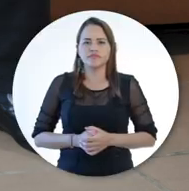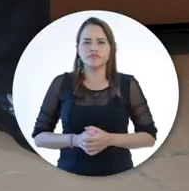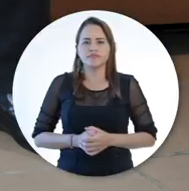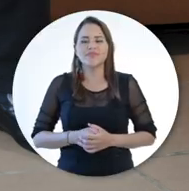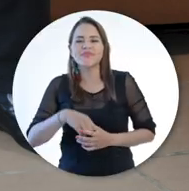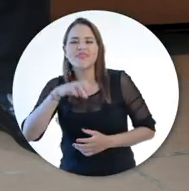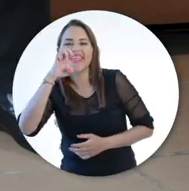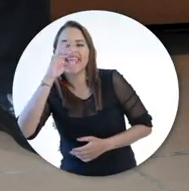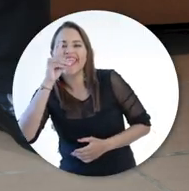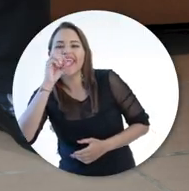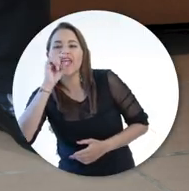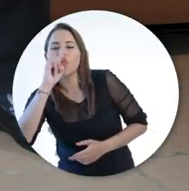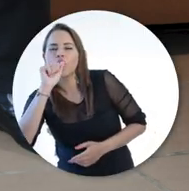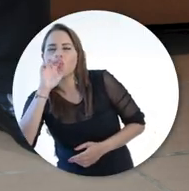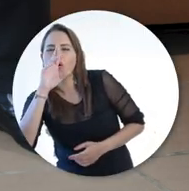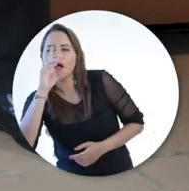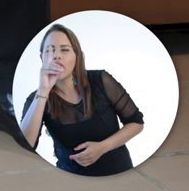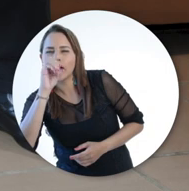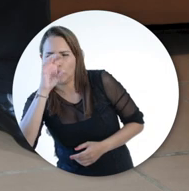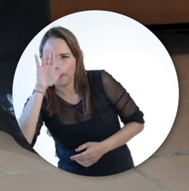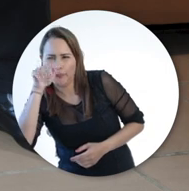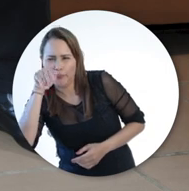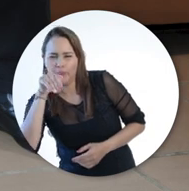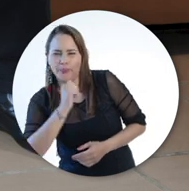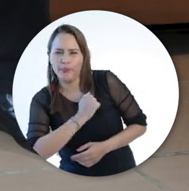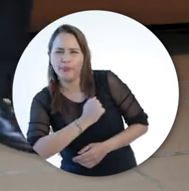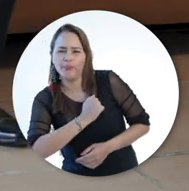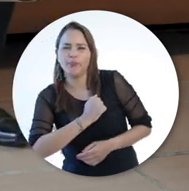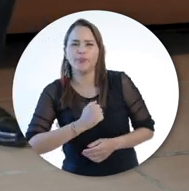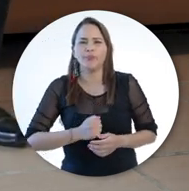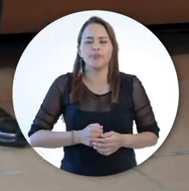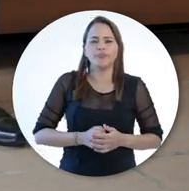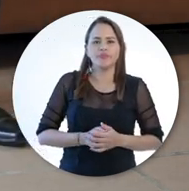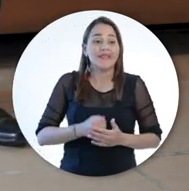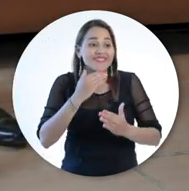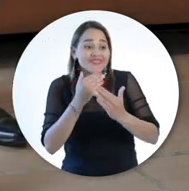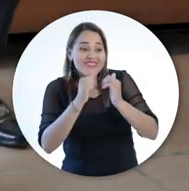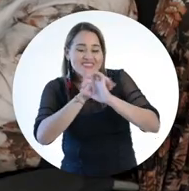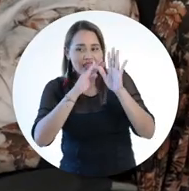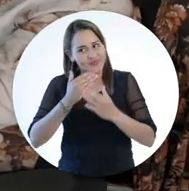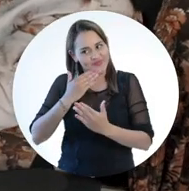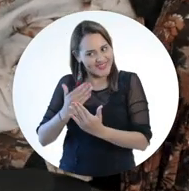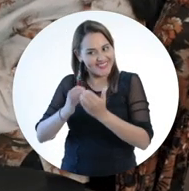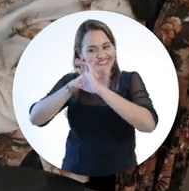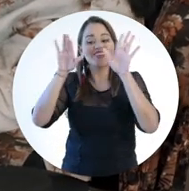Música Señor Eduardo Señor Eduardo Buenos días Buenos días señor